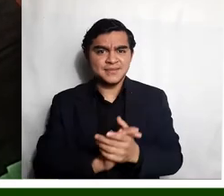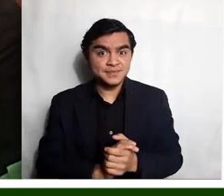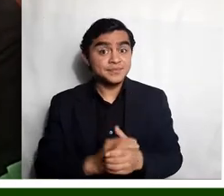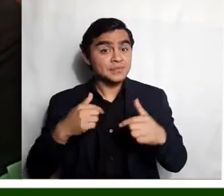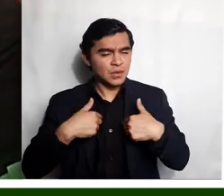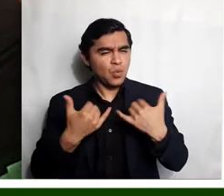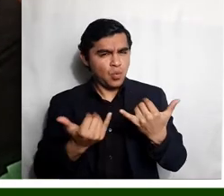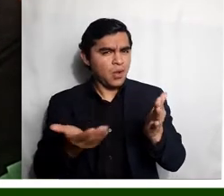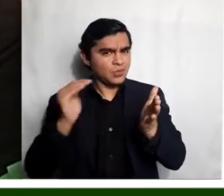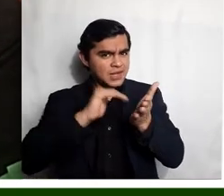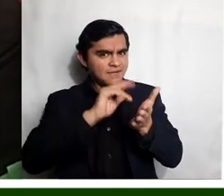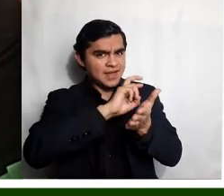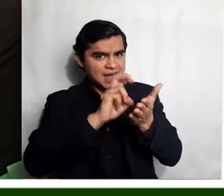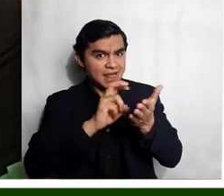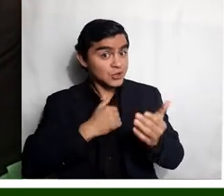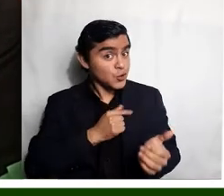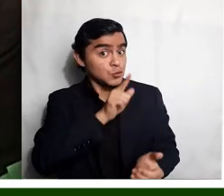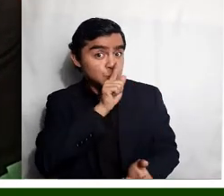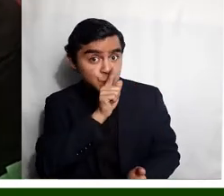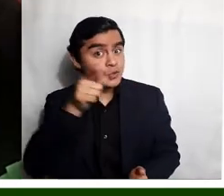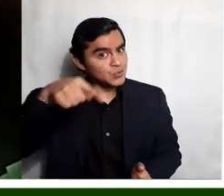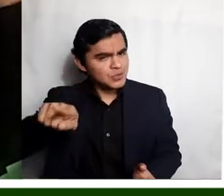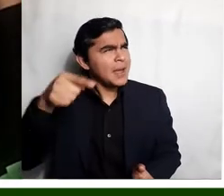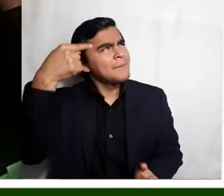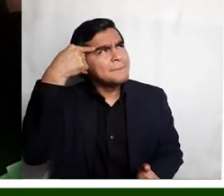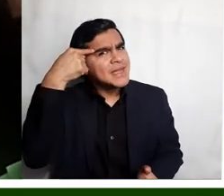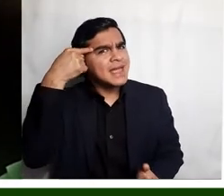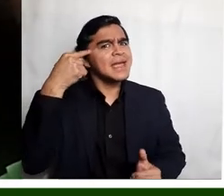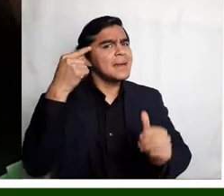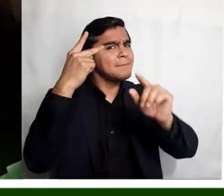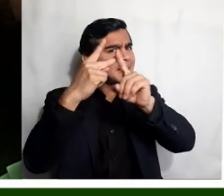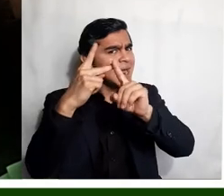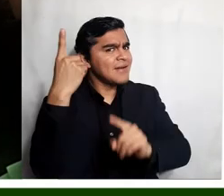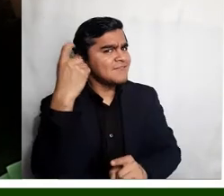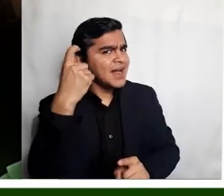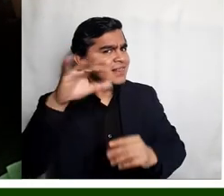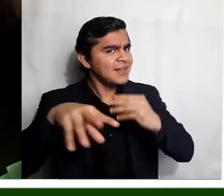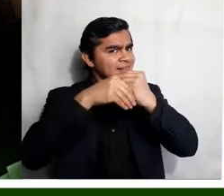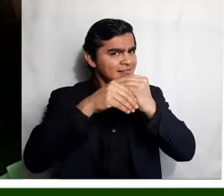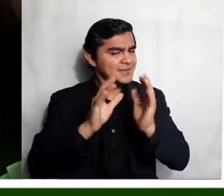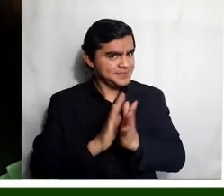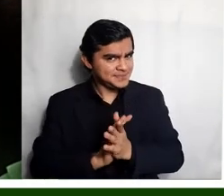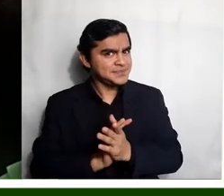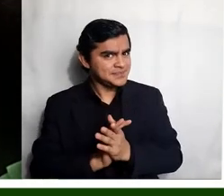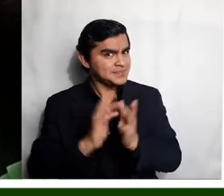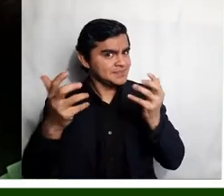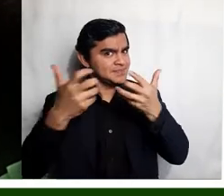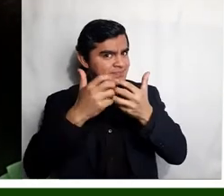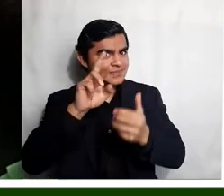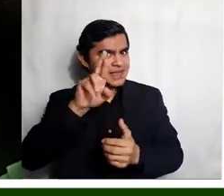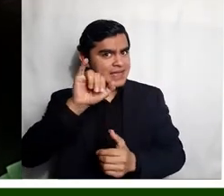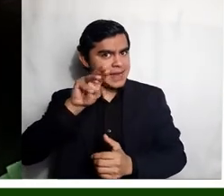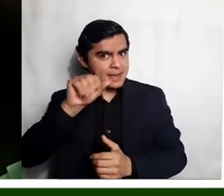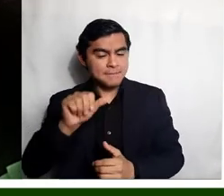Vamos a leerlo de nuevo, me voy a quedar callada y ustedes van a pensar cuál es la palabra que hace falta. La palabra que